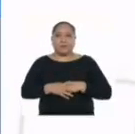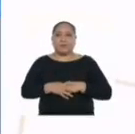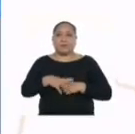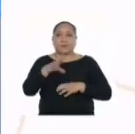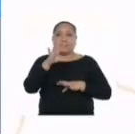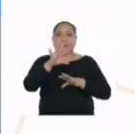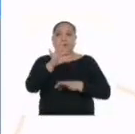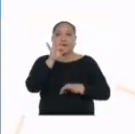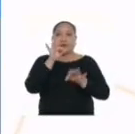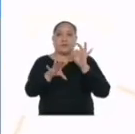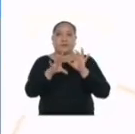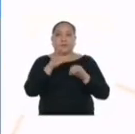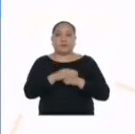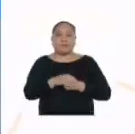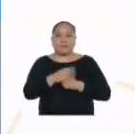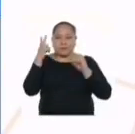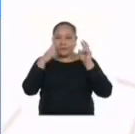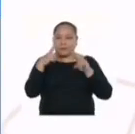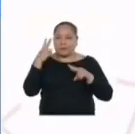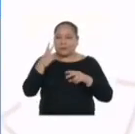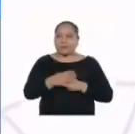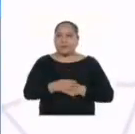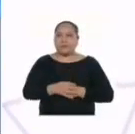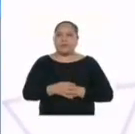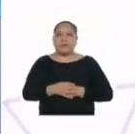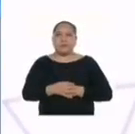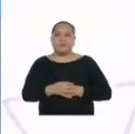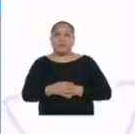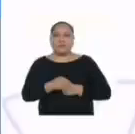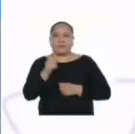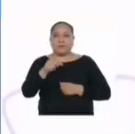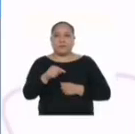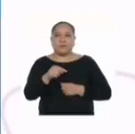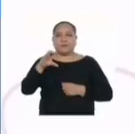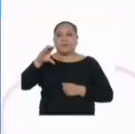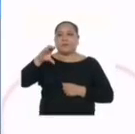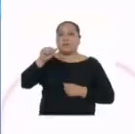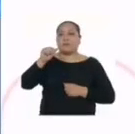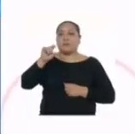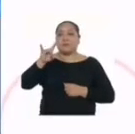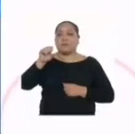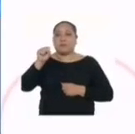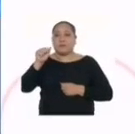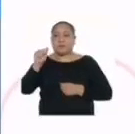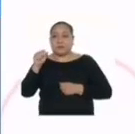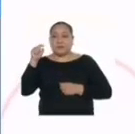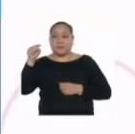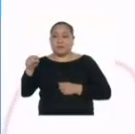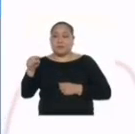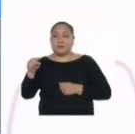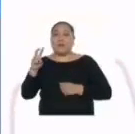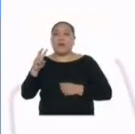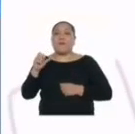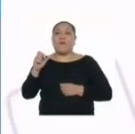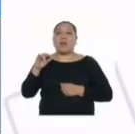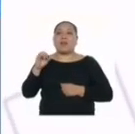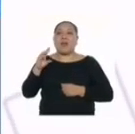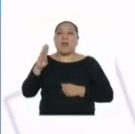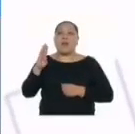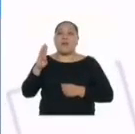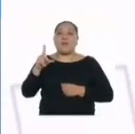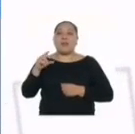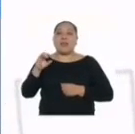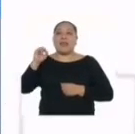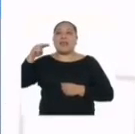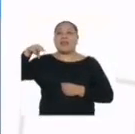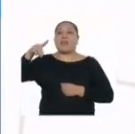identificamos el comportamiento de las variables. En ese sentido, la causa o la variable independiente vendría a ser la